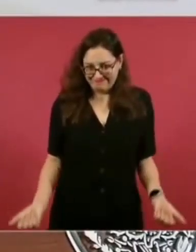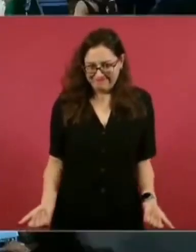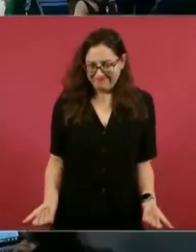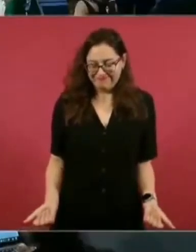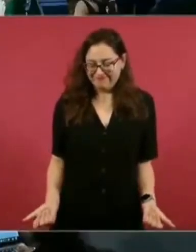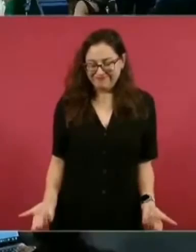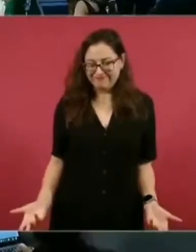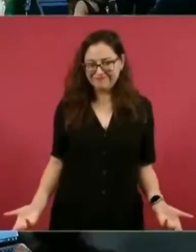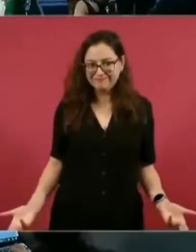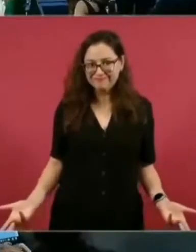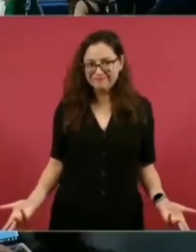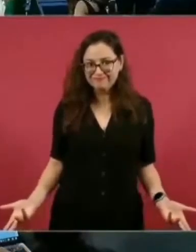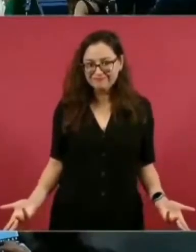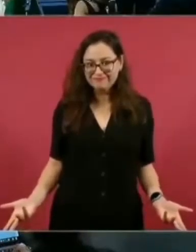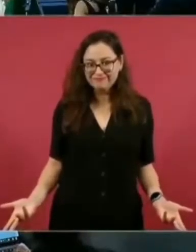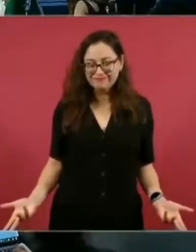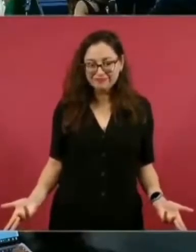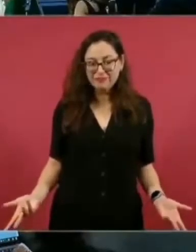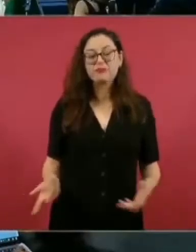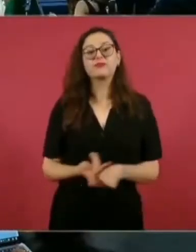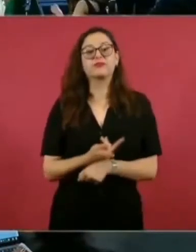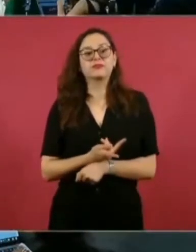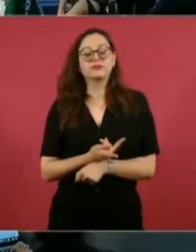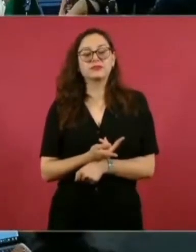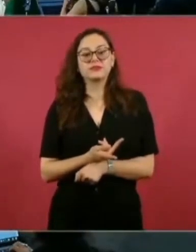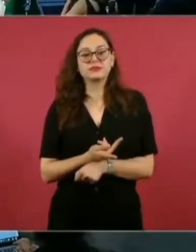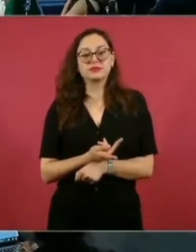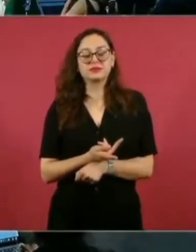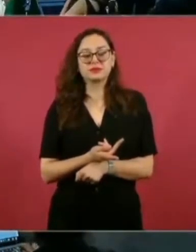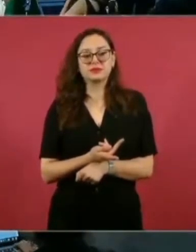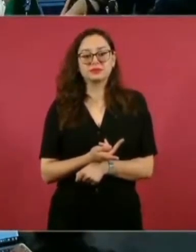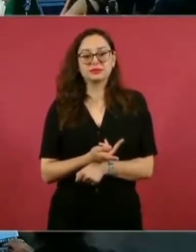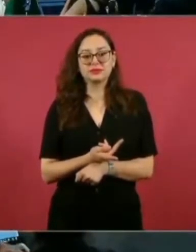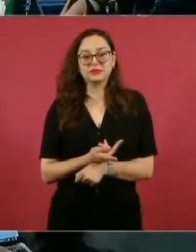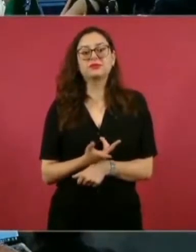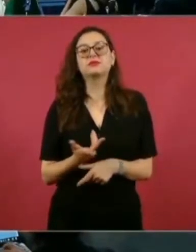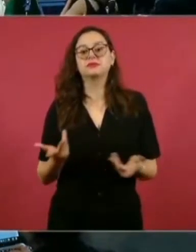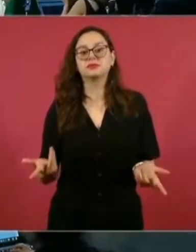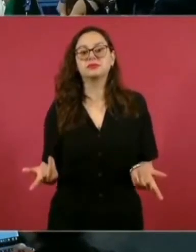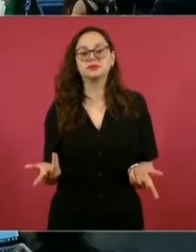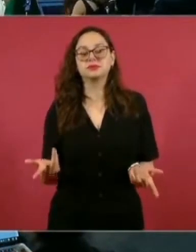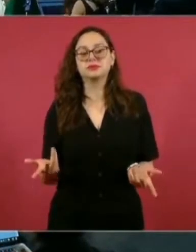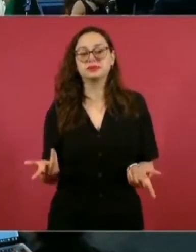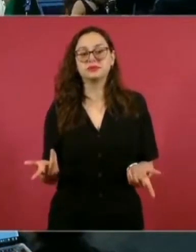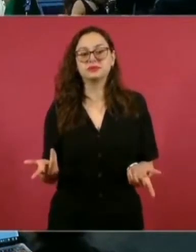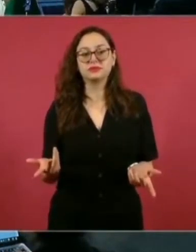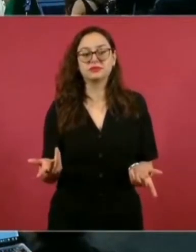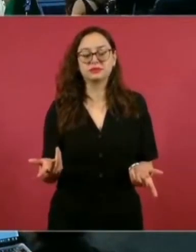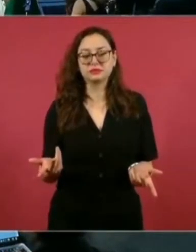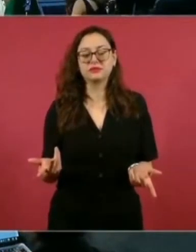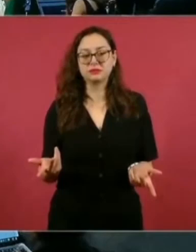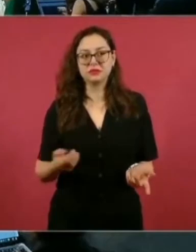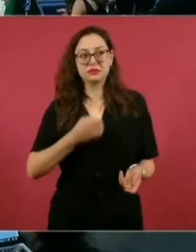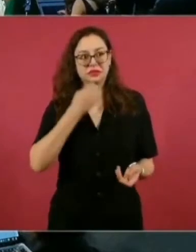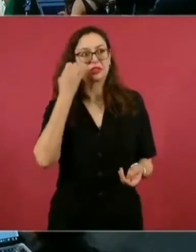entonces, puede ser que esté en las escuelas, sí, pero